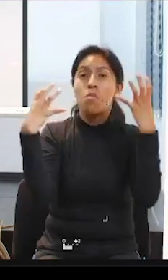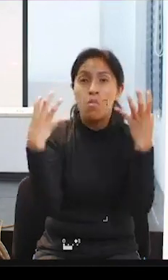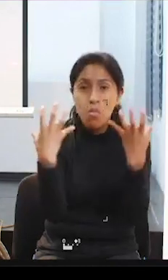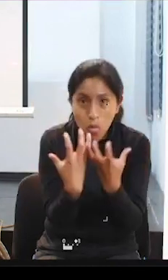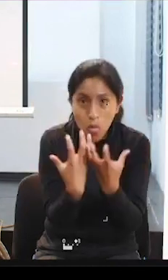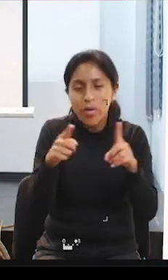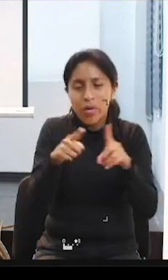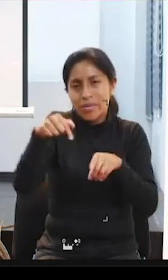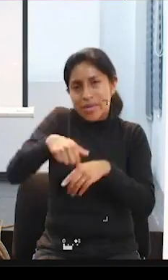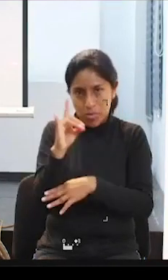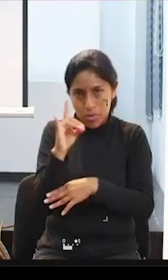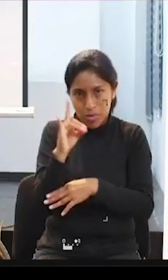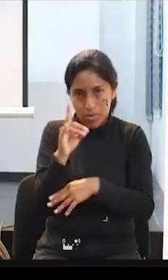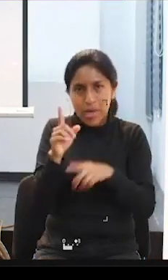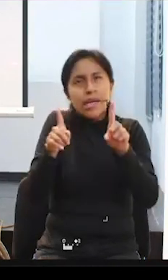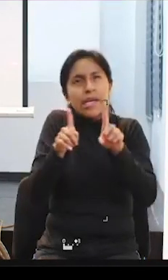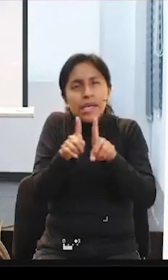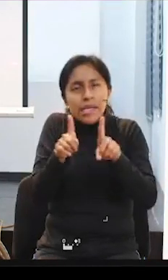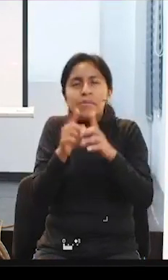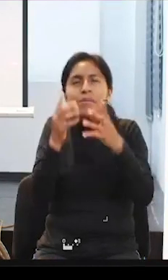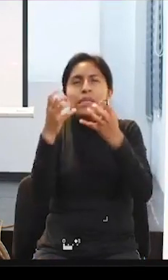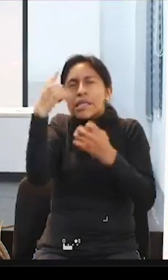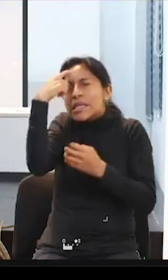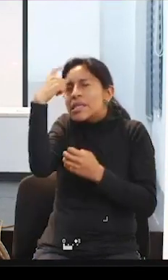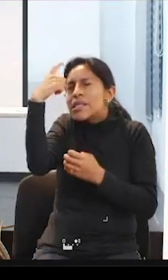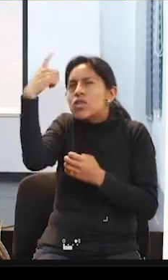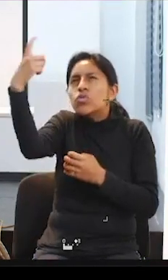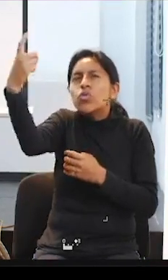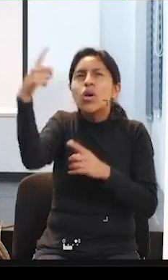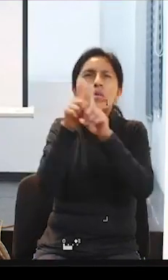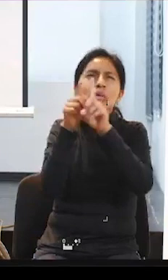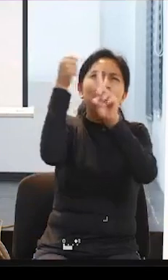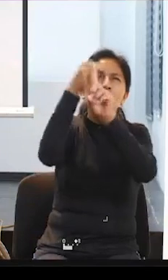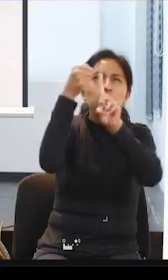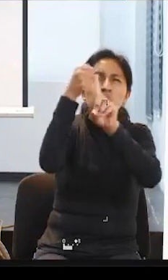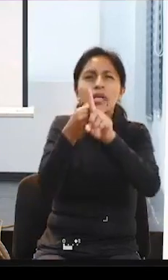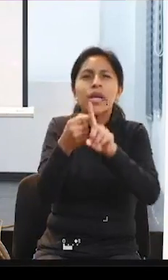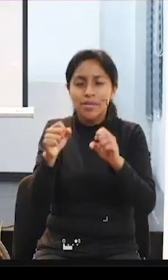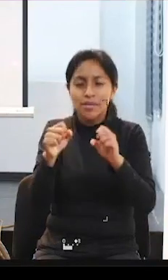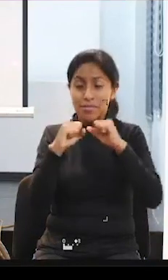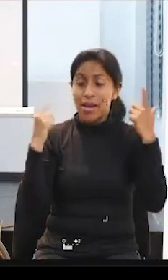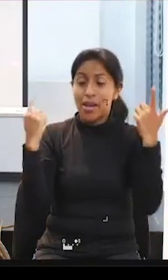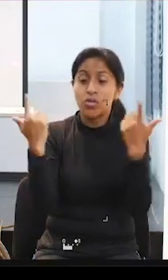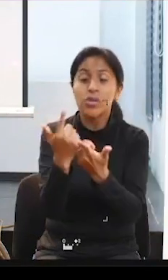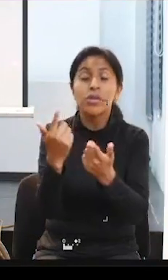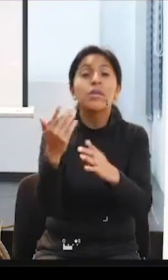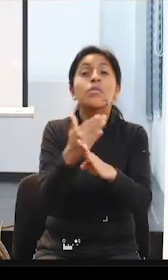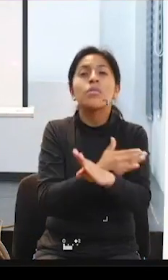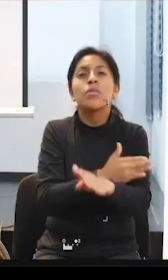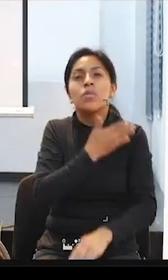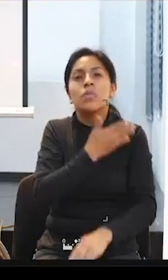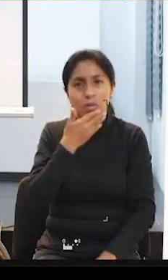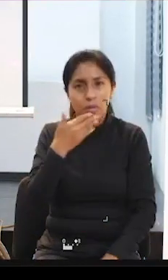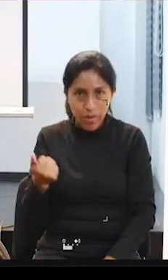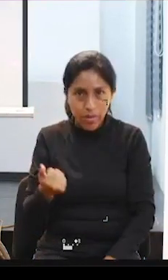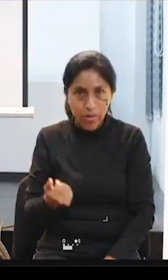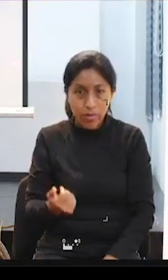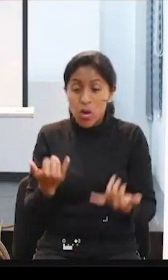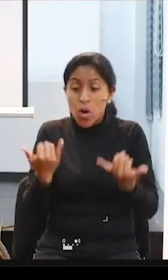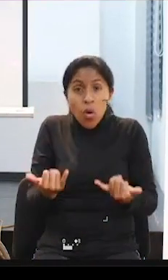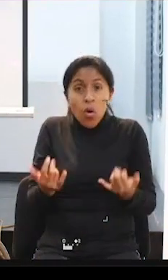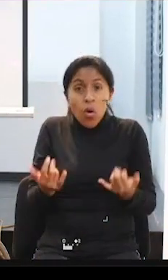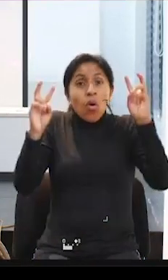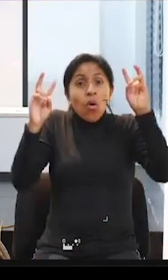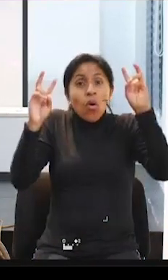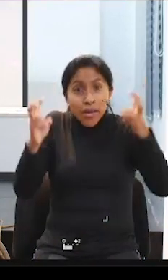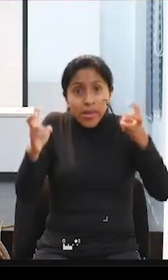desarrollan para una sociedad mejor. En este día, el día de hoy, tenemos como temática la vida independiente,